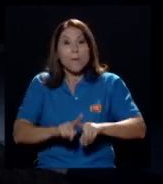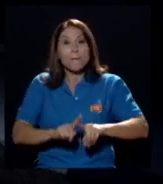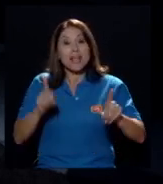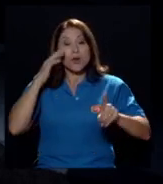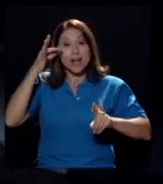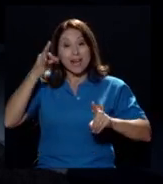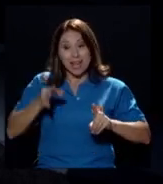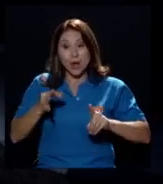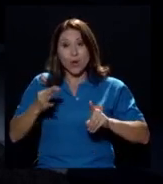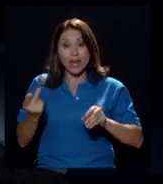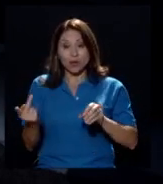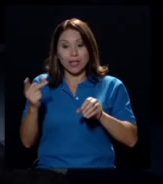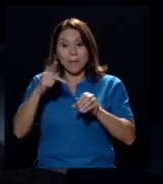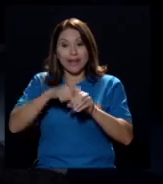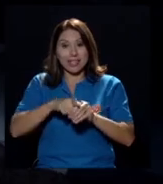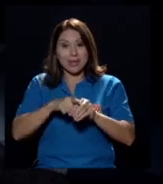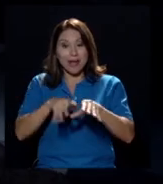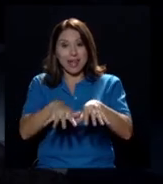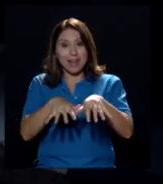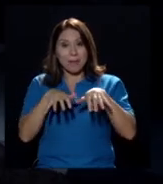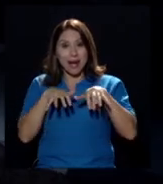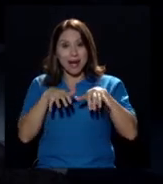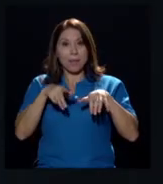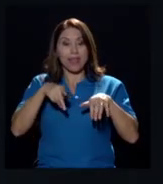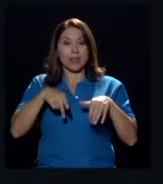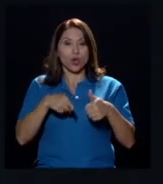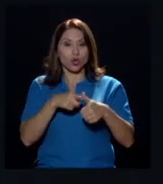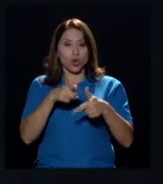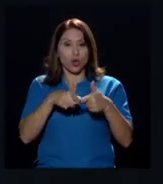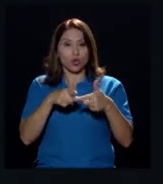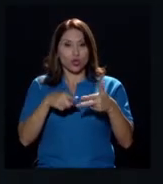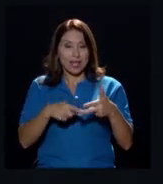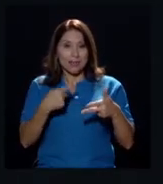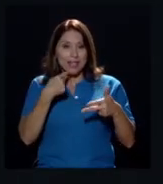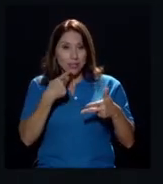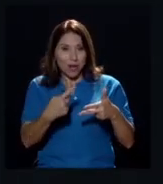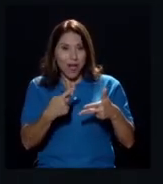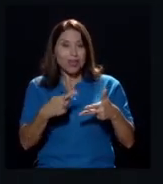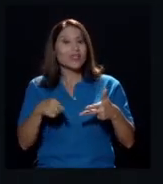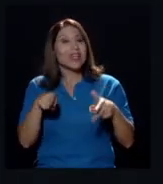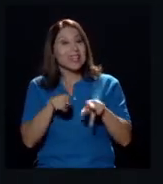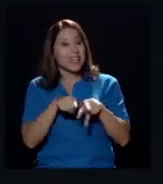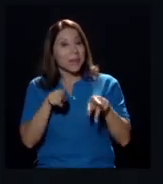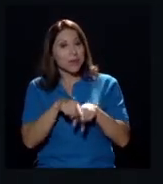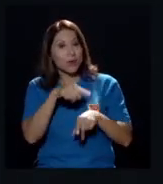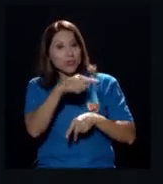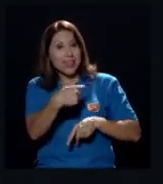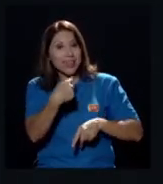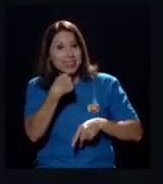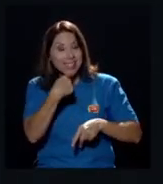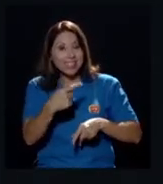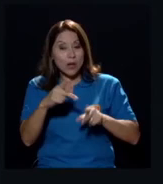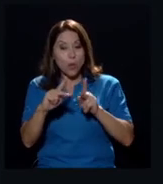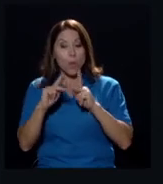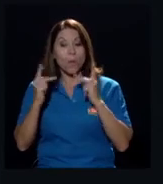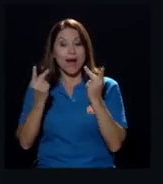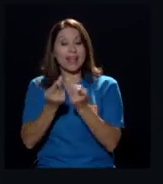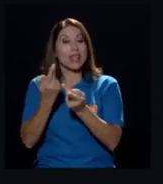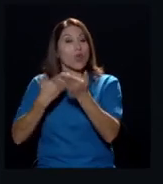Parlamento son los tres mencionados. Y el partido que ya usted mencionó, de la antigua gran coalición, los